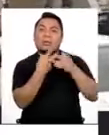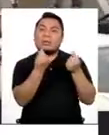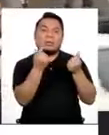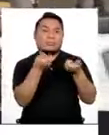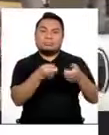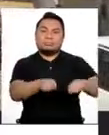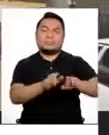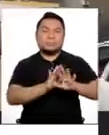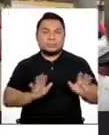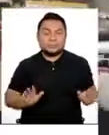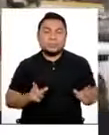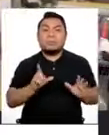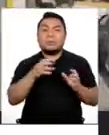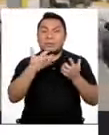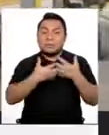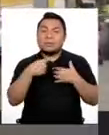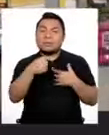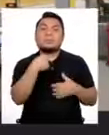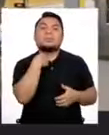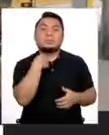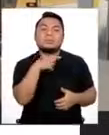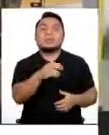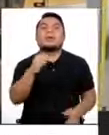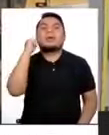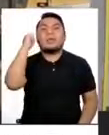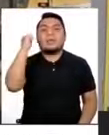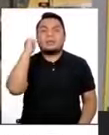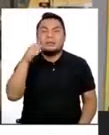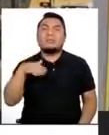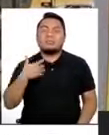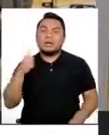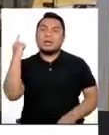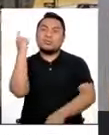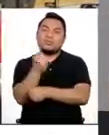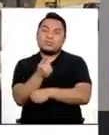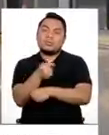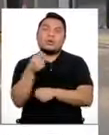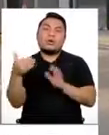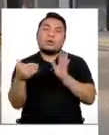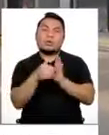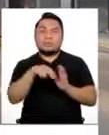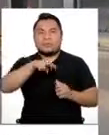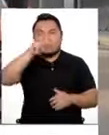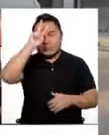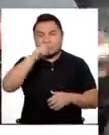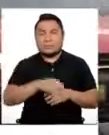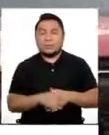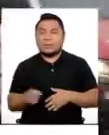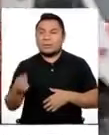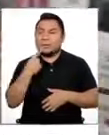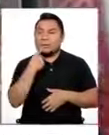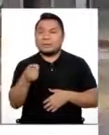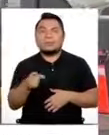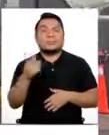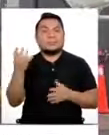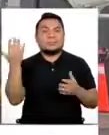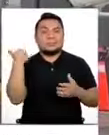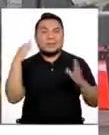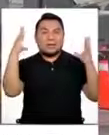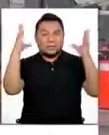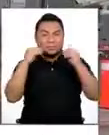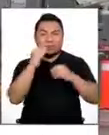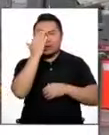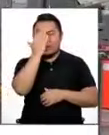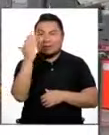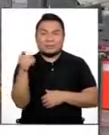que se vieran afectados tendrían su derecho expedito a iniciar acciones internacionales en contra del Estado. En declaraciones al programa Caracara de